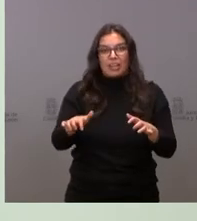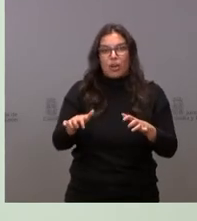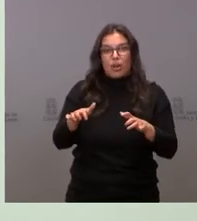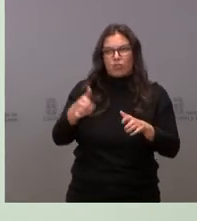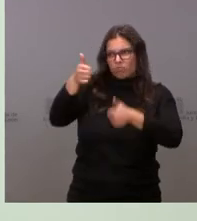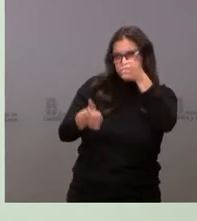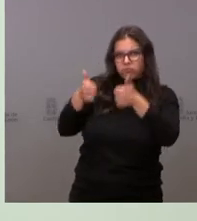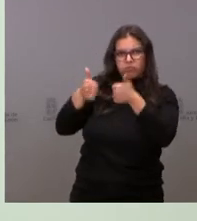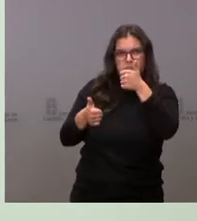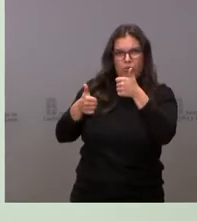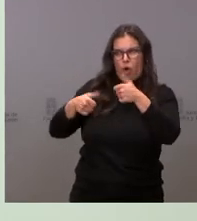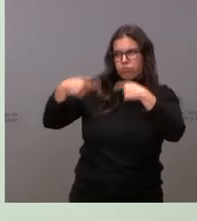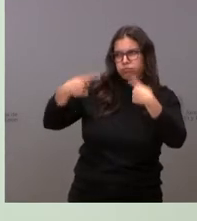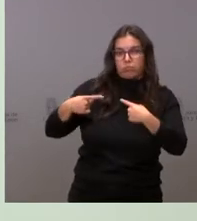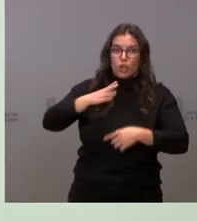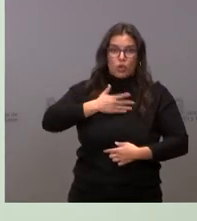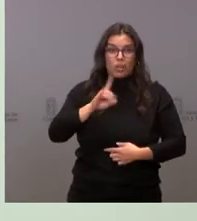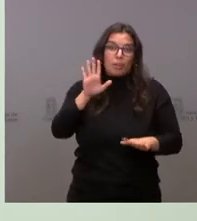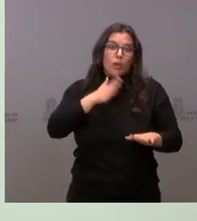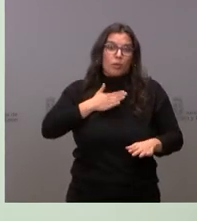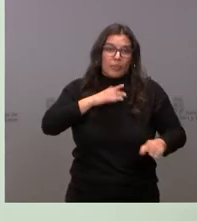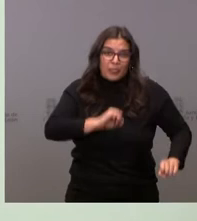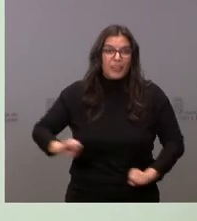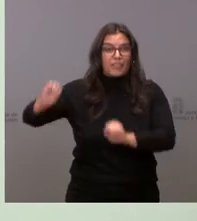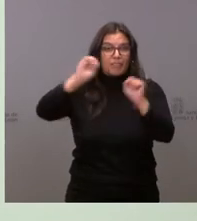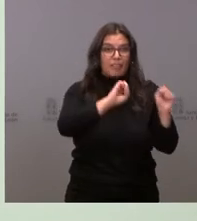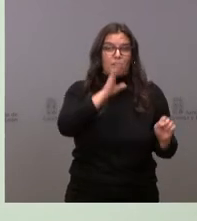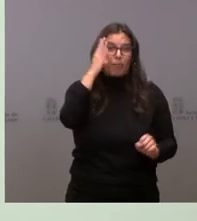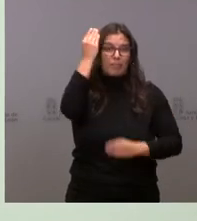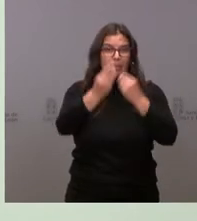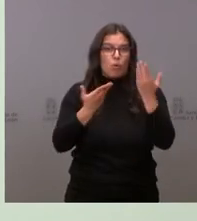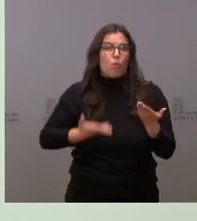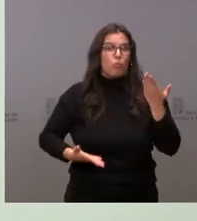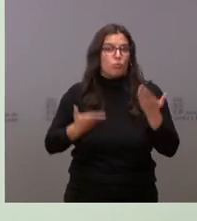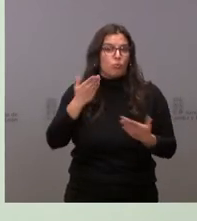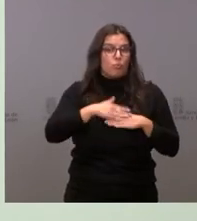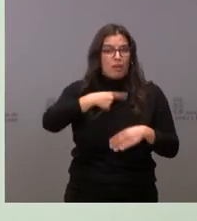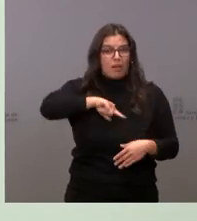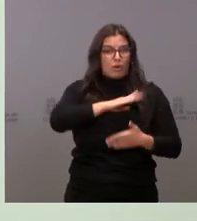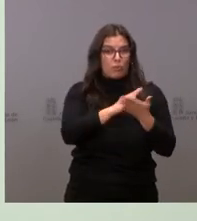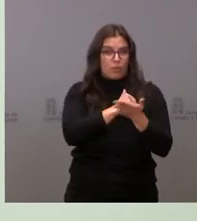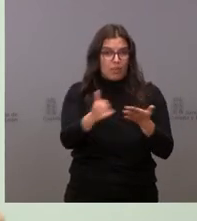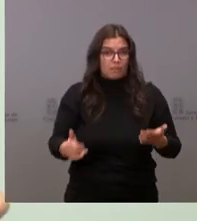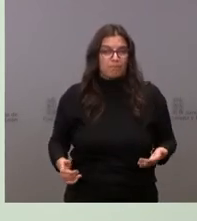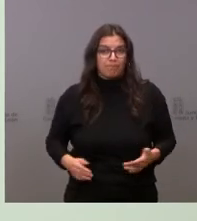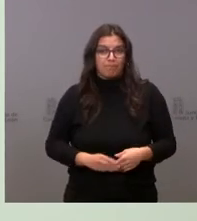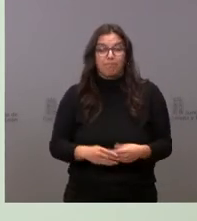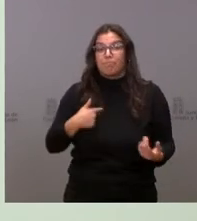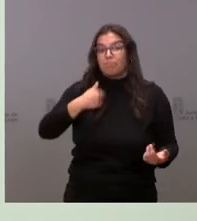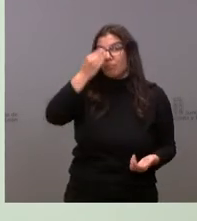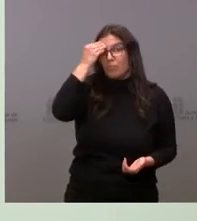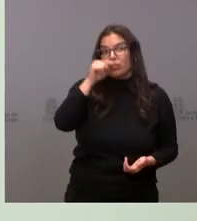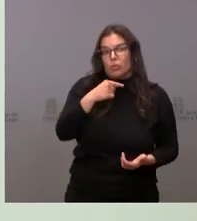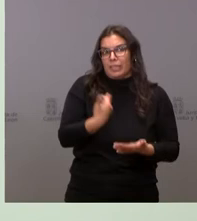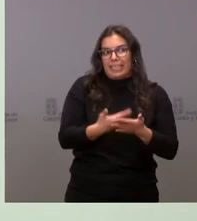esa línea, pero sí de defender lo que consideramos que es justo para nuestra comunidad autónoma. Yo creo que eso es